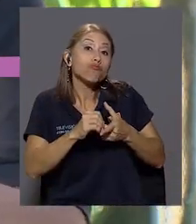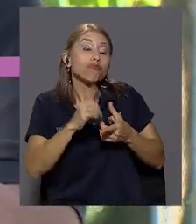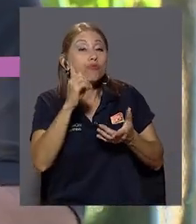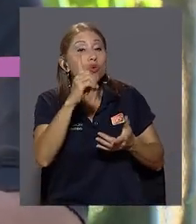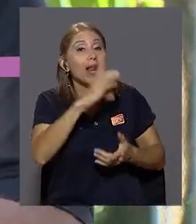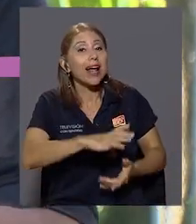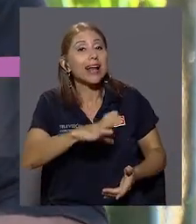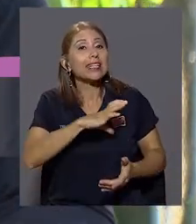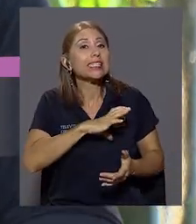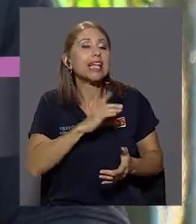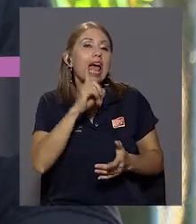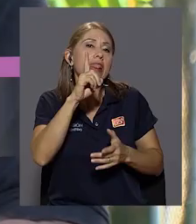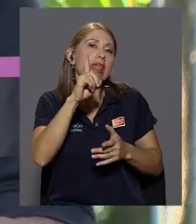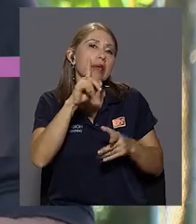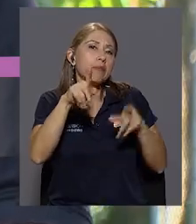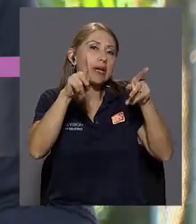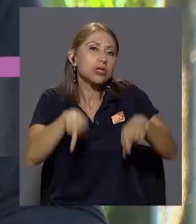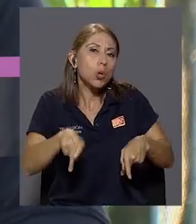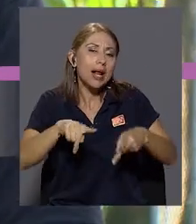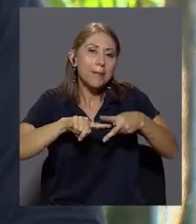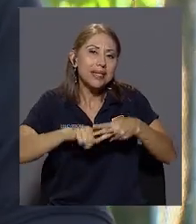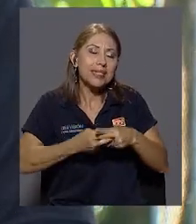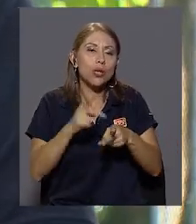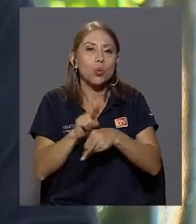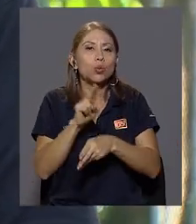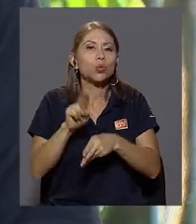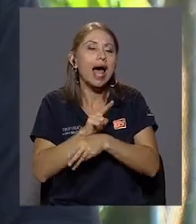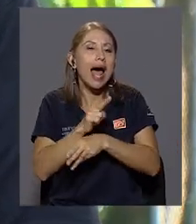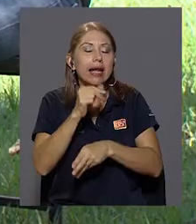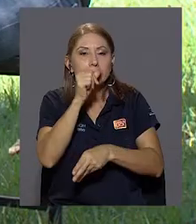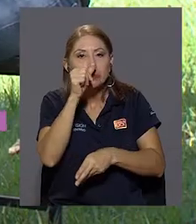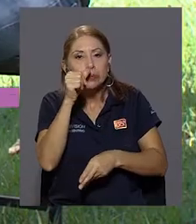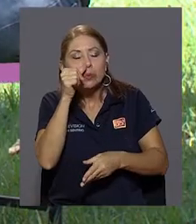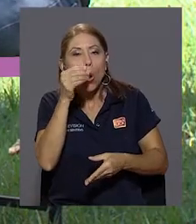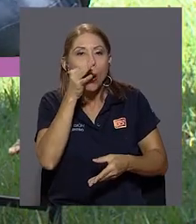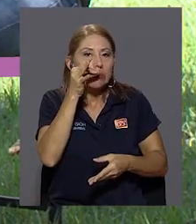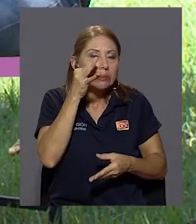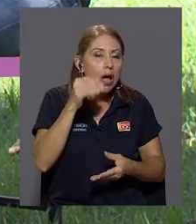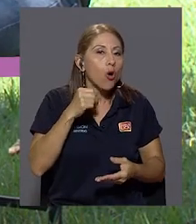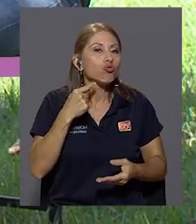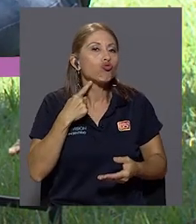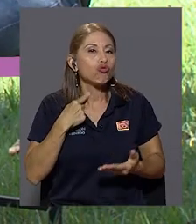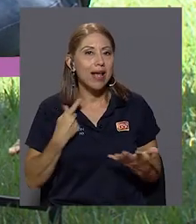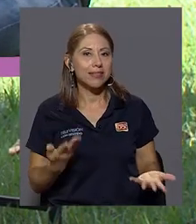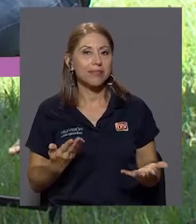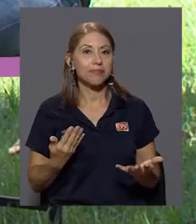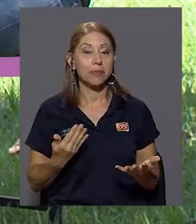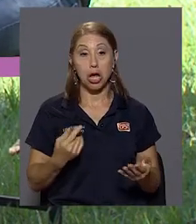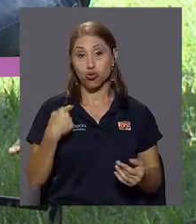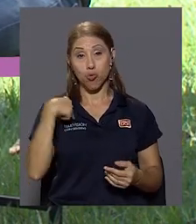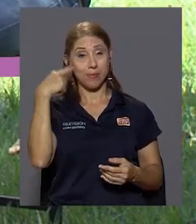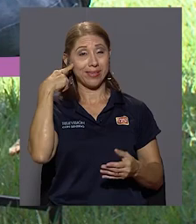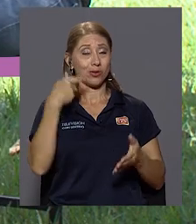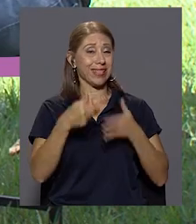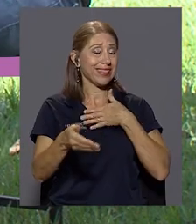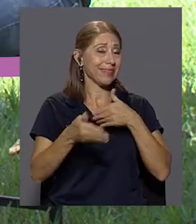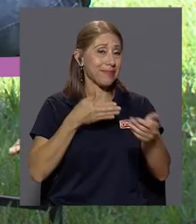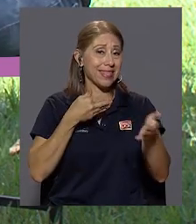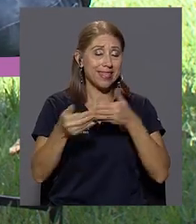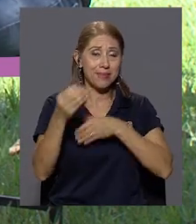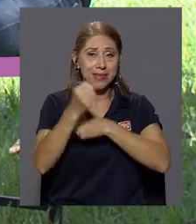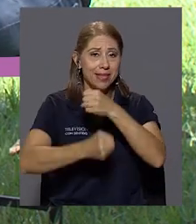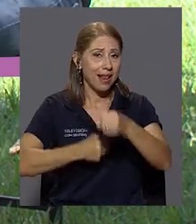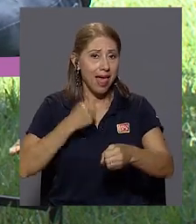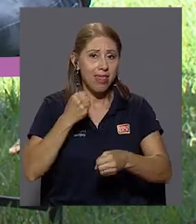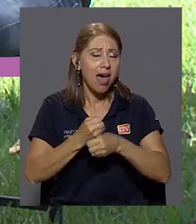qué características son propias de una persona o de un joven que está empezando a consumir sustancias. Me imagino que independientemente, ¿verdad?, de la edad, si sean adolescentes o no,